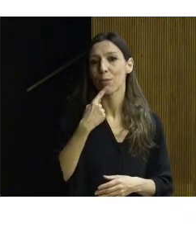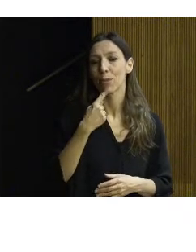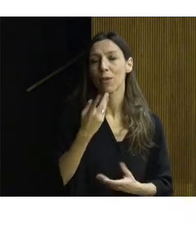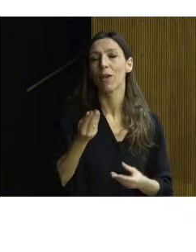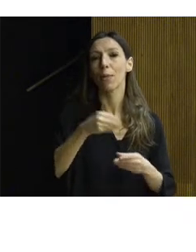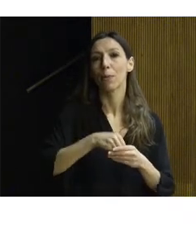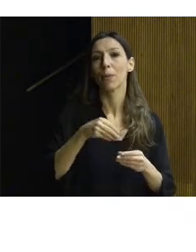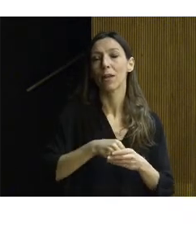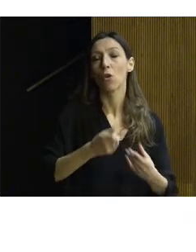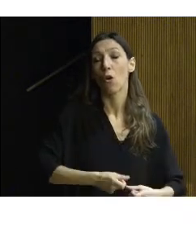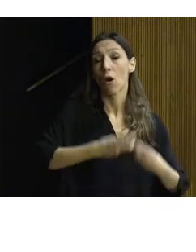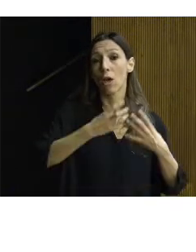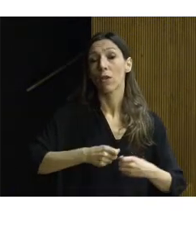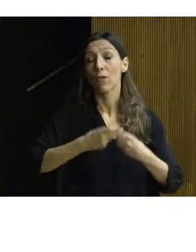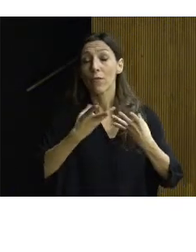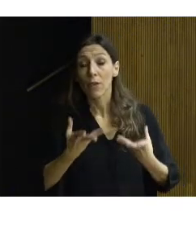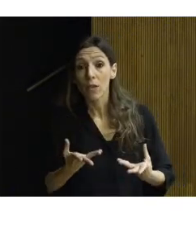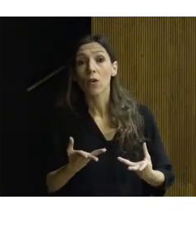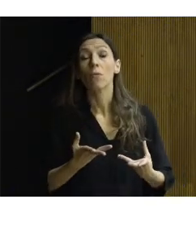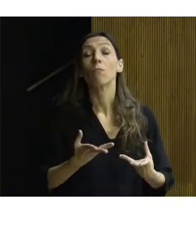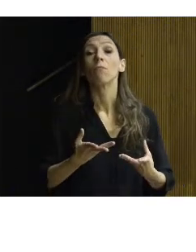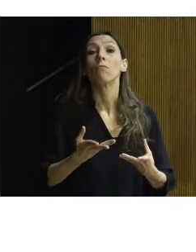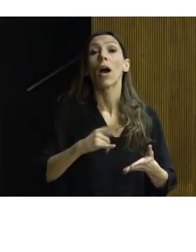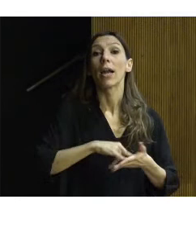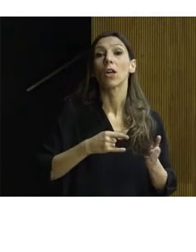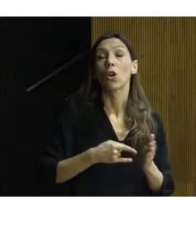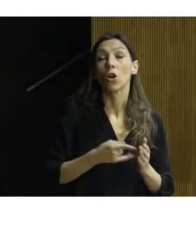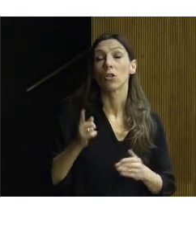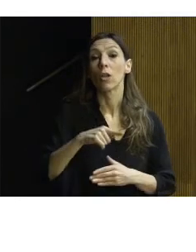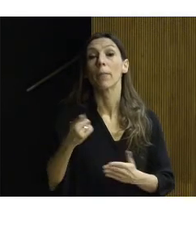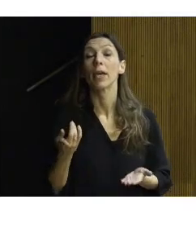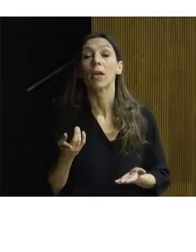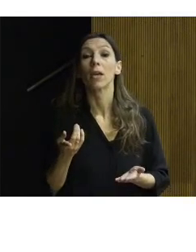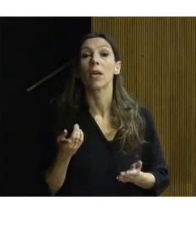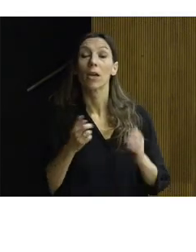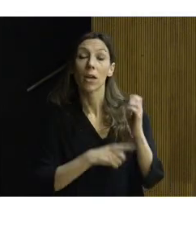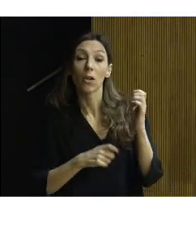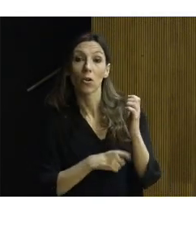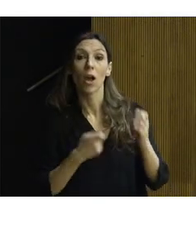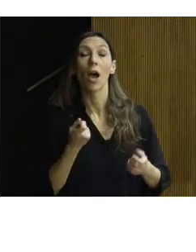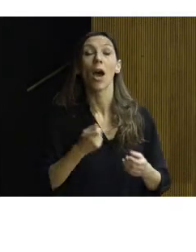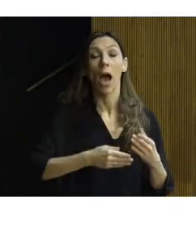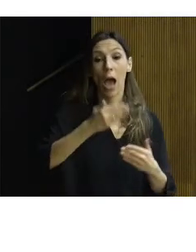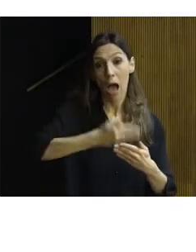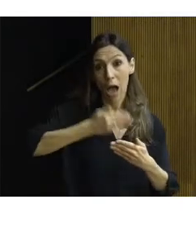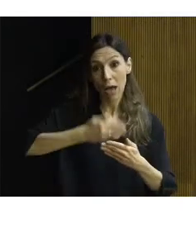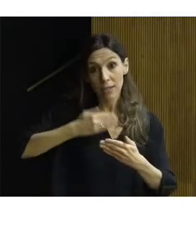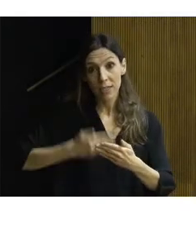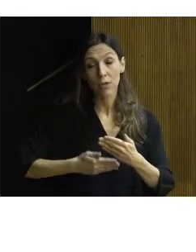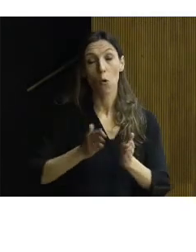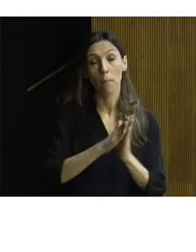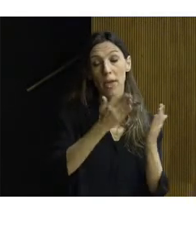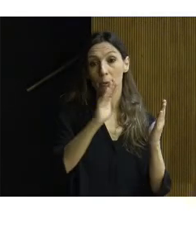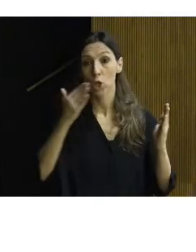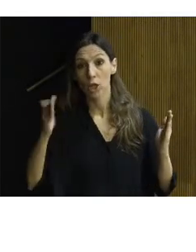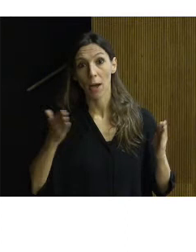los bienes muebles e inmuebles, el patrimonio arqueológico y etnográfico, los museos, archivos, bibliotecas de titularidad estatal, así como el patrimonio